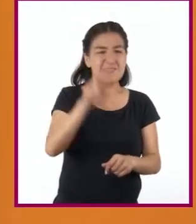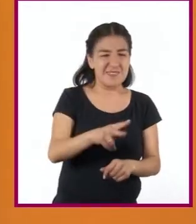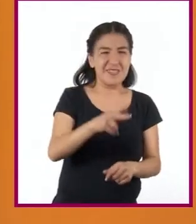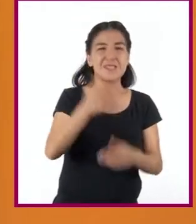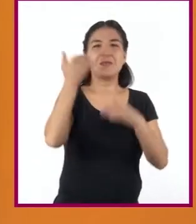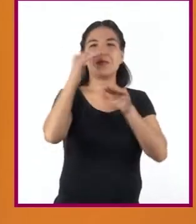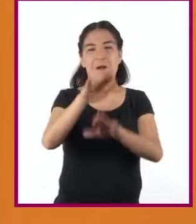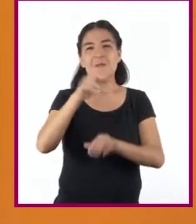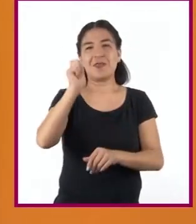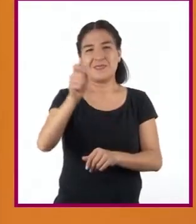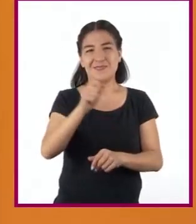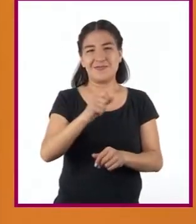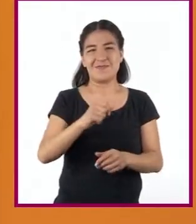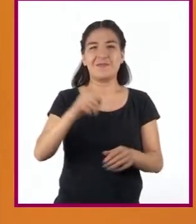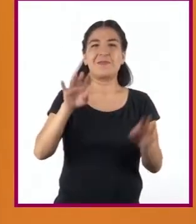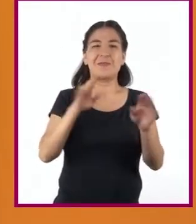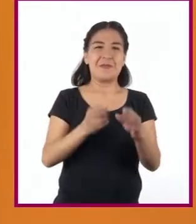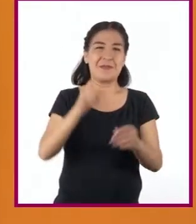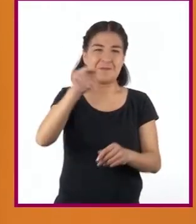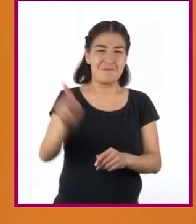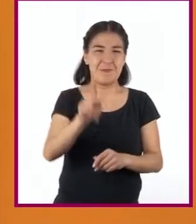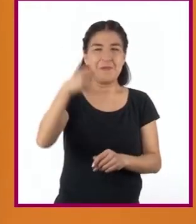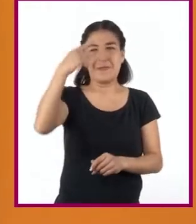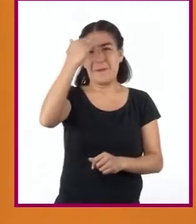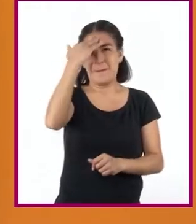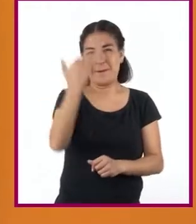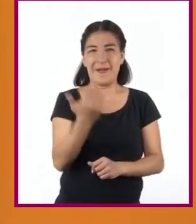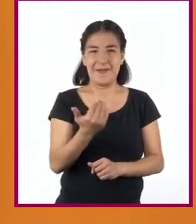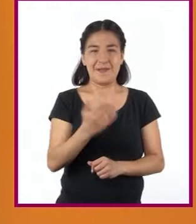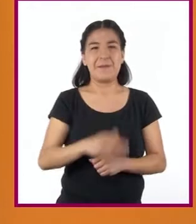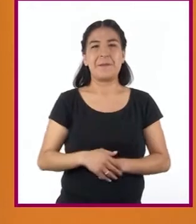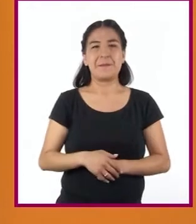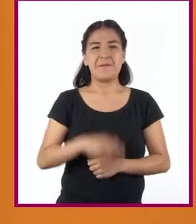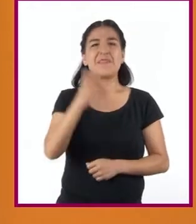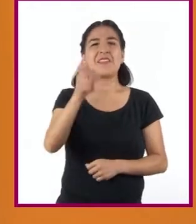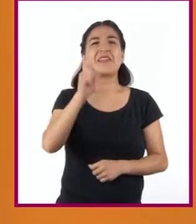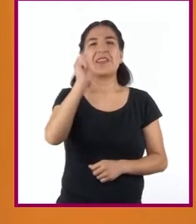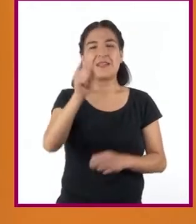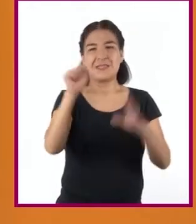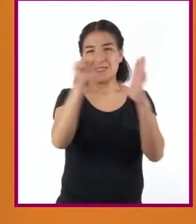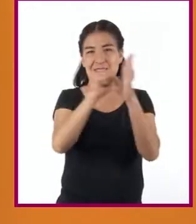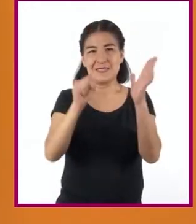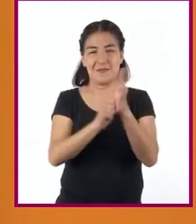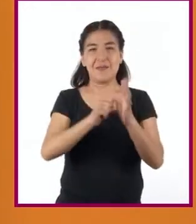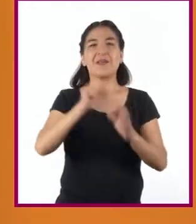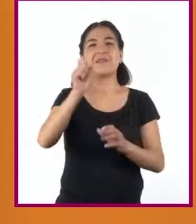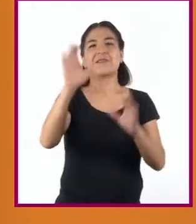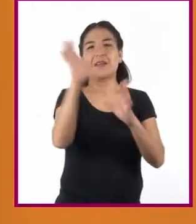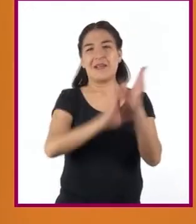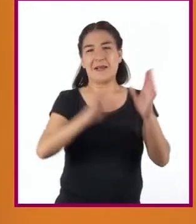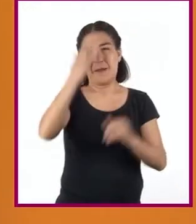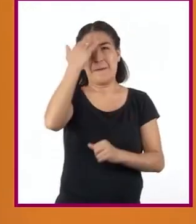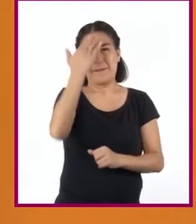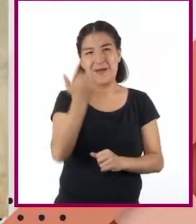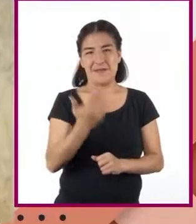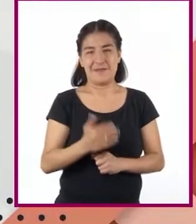de una aportación del pueblo maya. Esto es, el sistema de calendario maya.